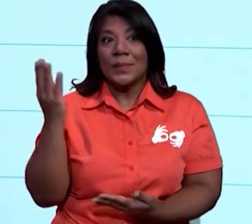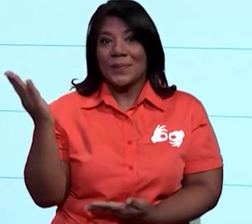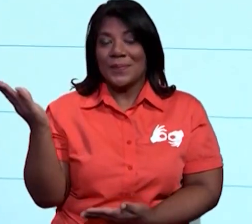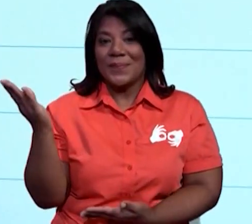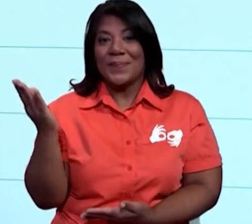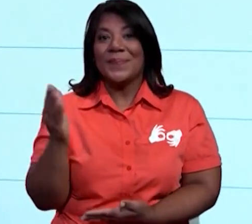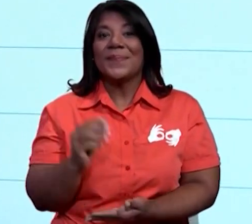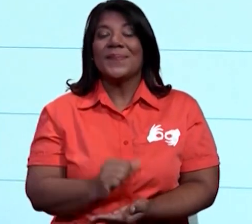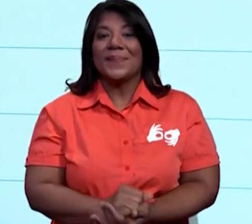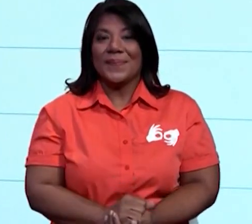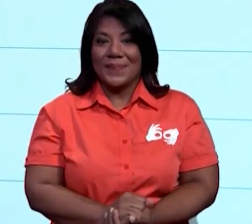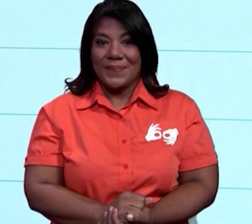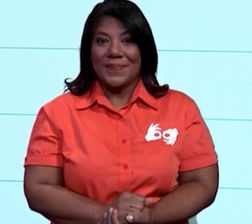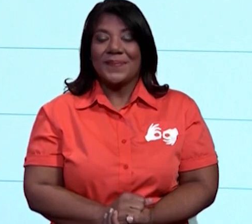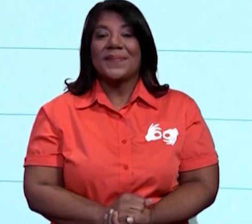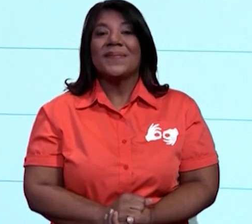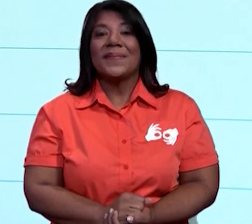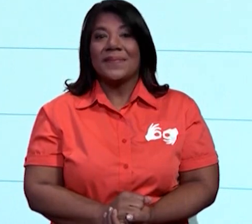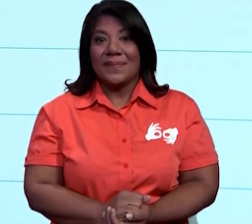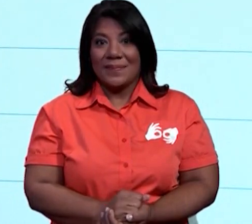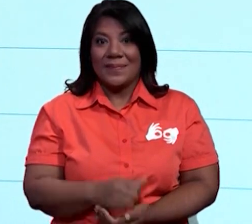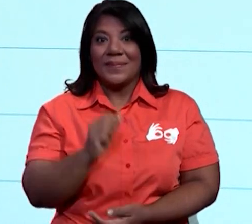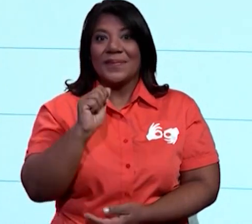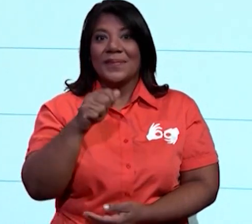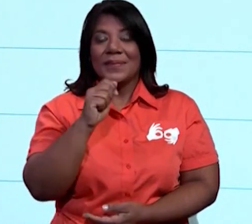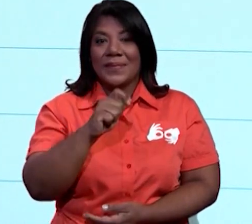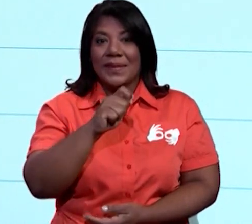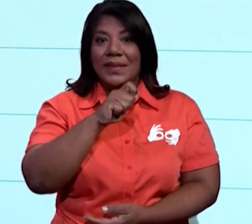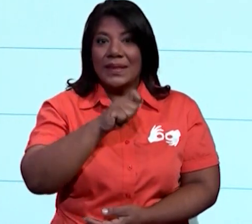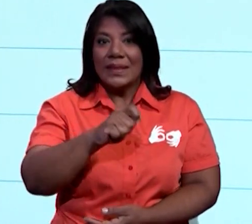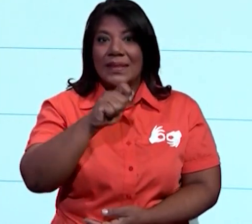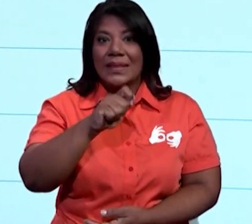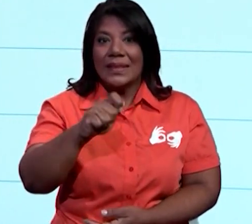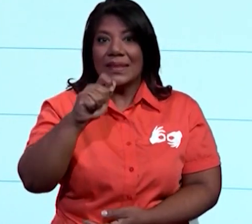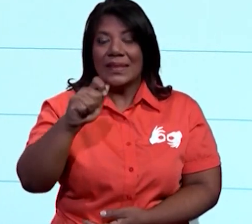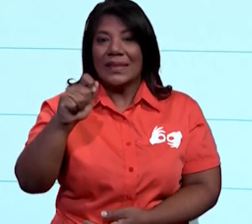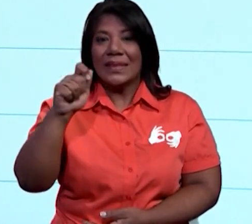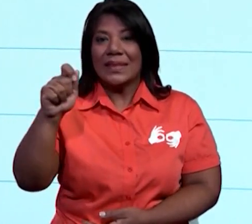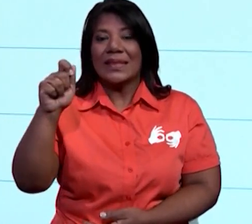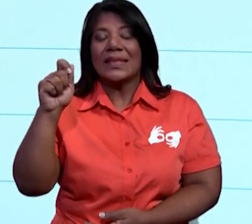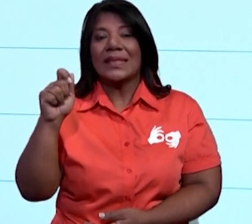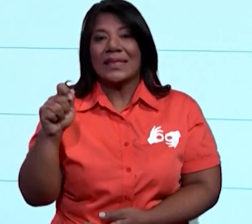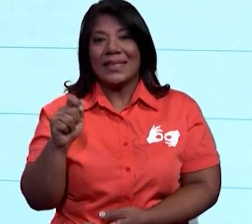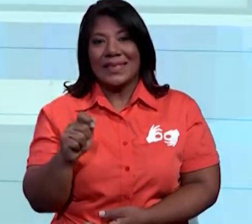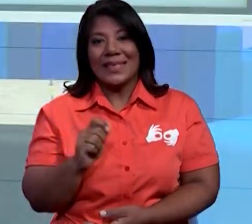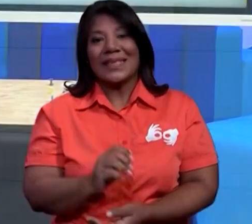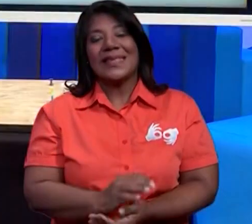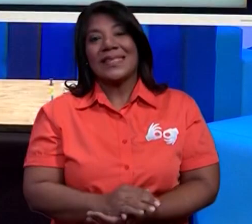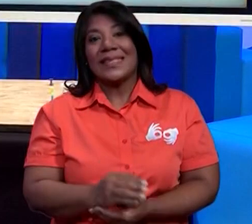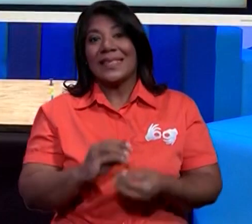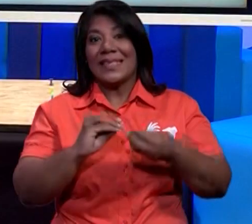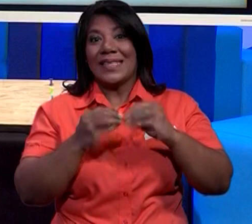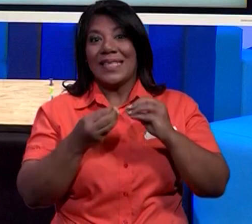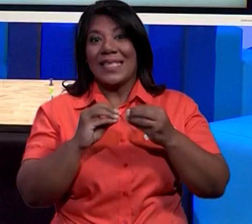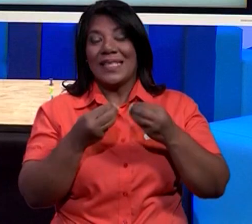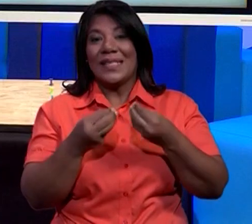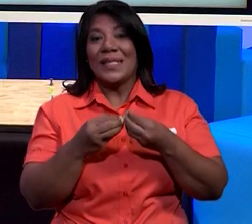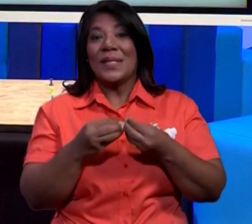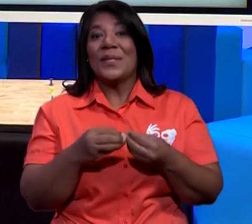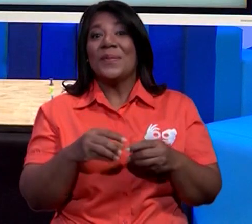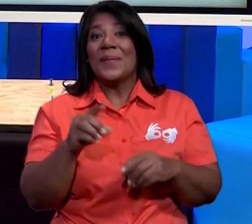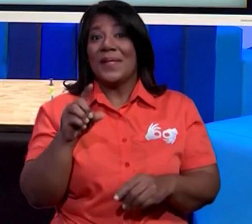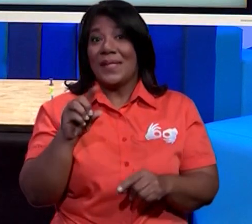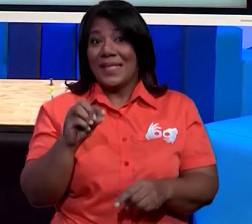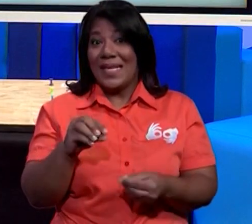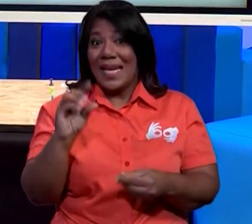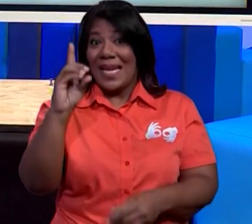Y él, en el aire, puede dibujar esa palabra, ese nombre de ese número o esa decena que